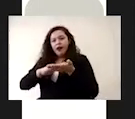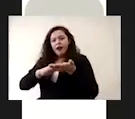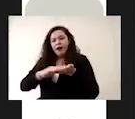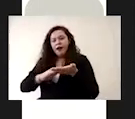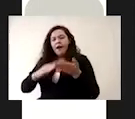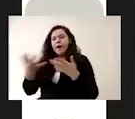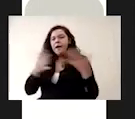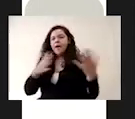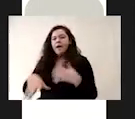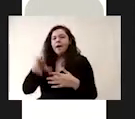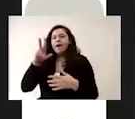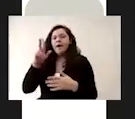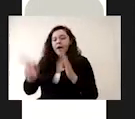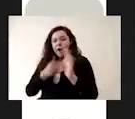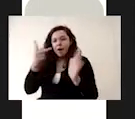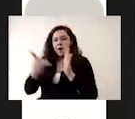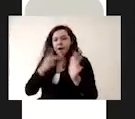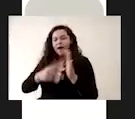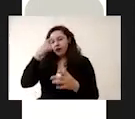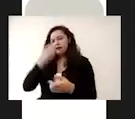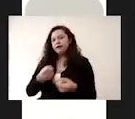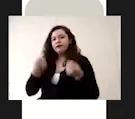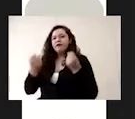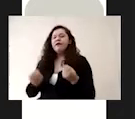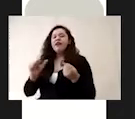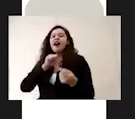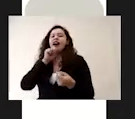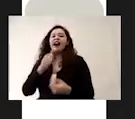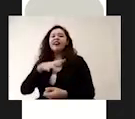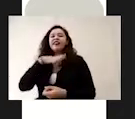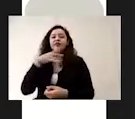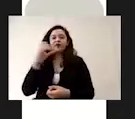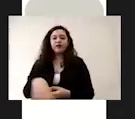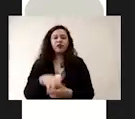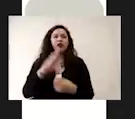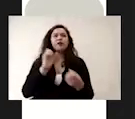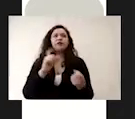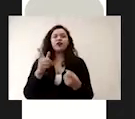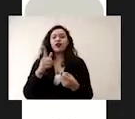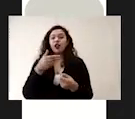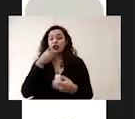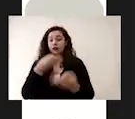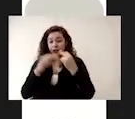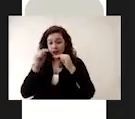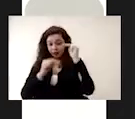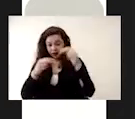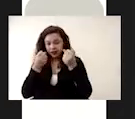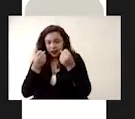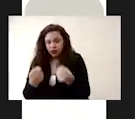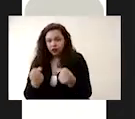aproximadamente tres veces para asegurarnos de que no tenga ningún residuo y de que nuestra toma va a ser completamente segura.